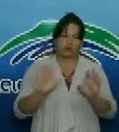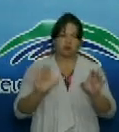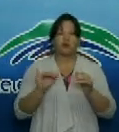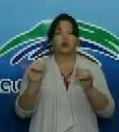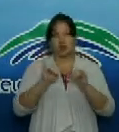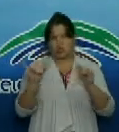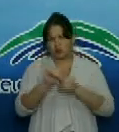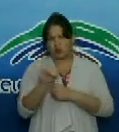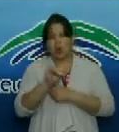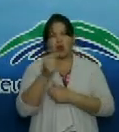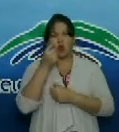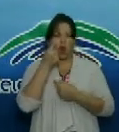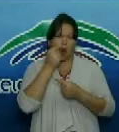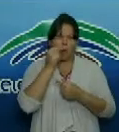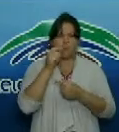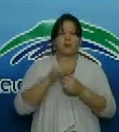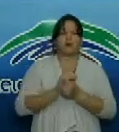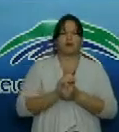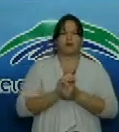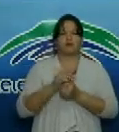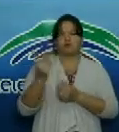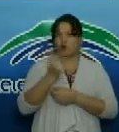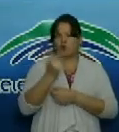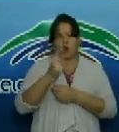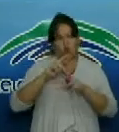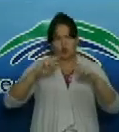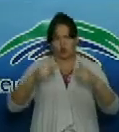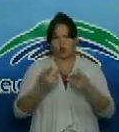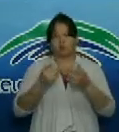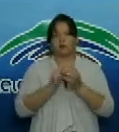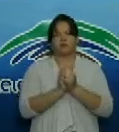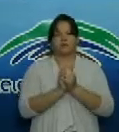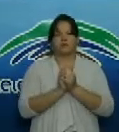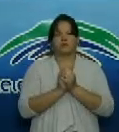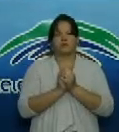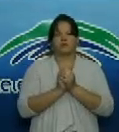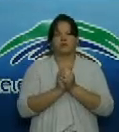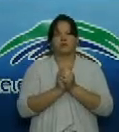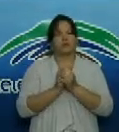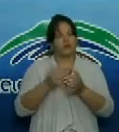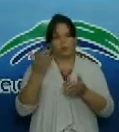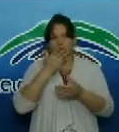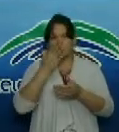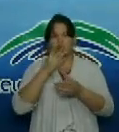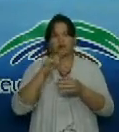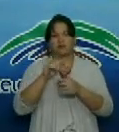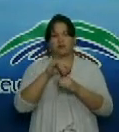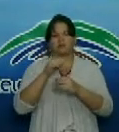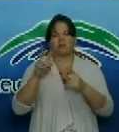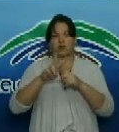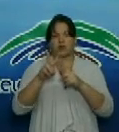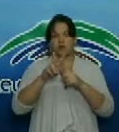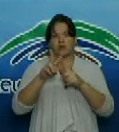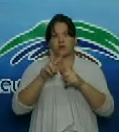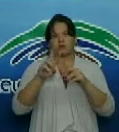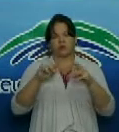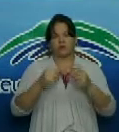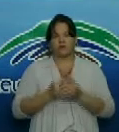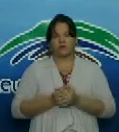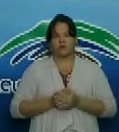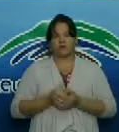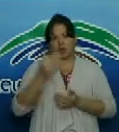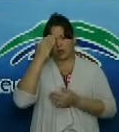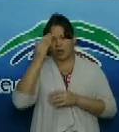asistencia de otro Raúl Rodríguez también yo devuelvo la señal para nuestra revista especial muy buenas tardes gracias a Flavio